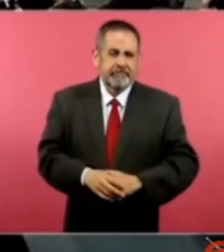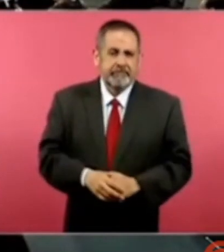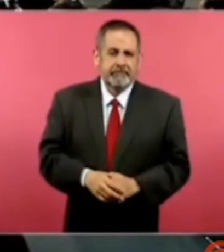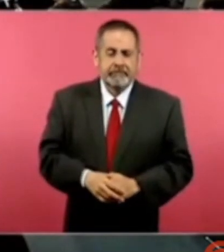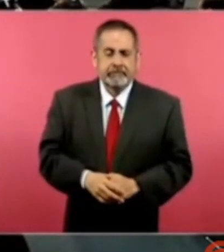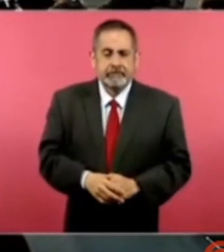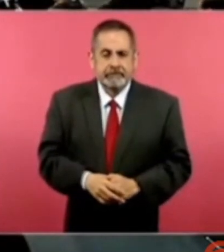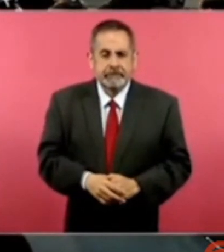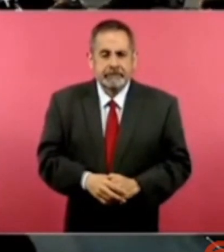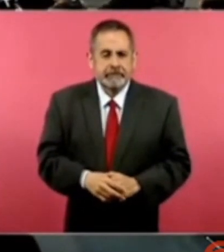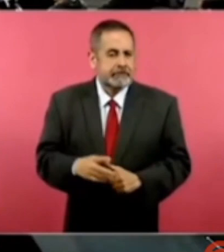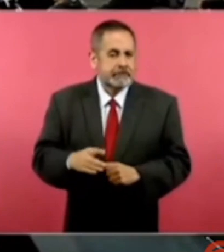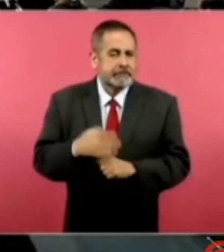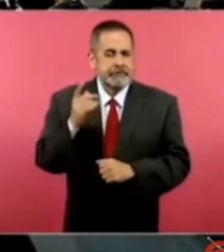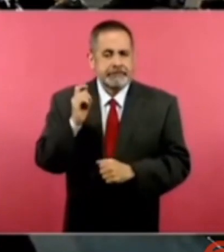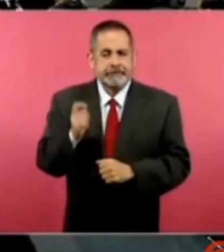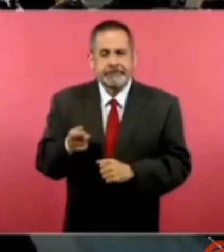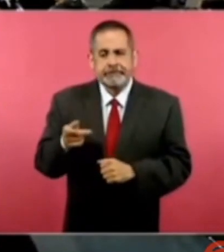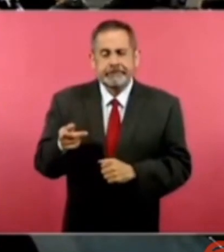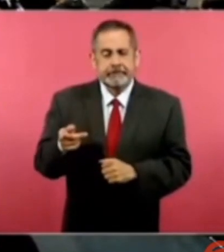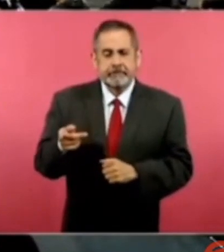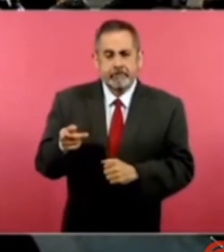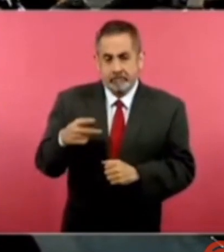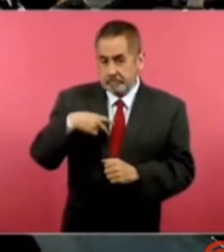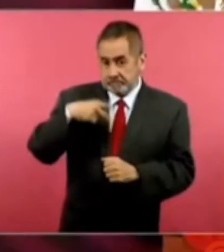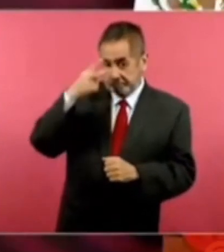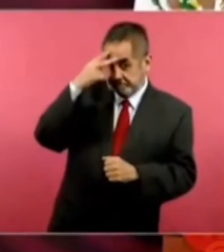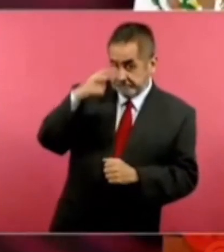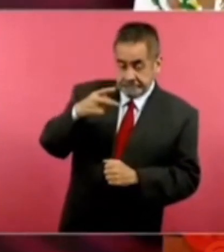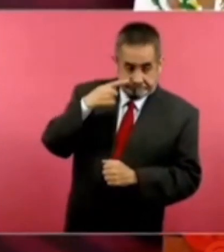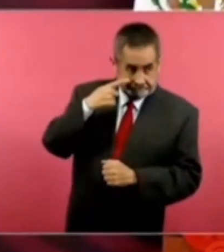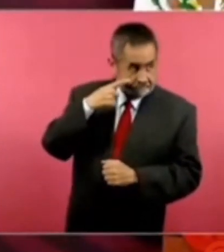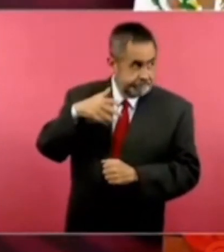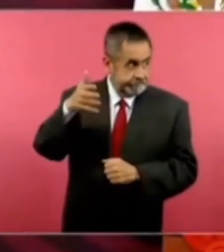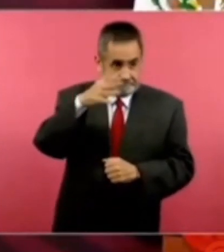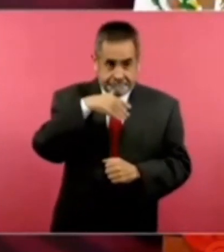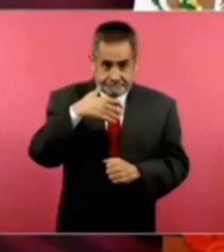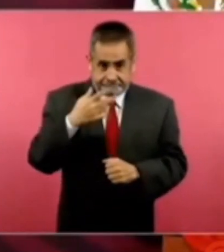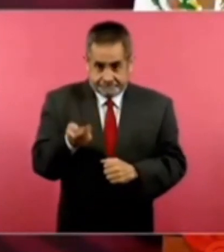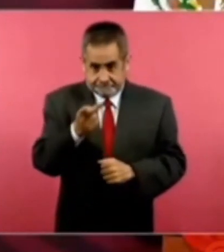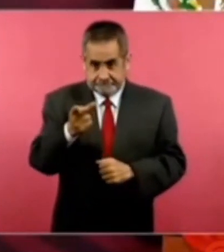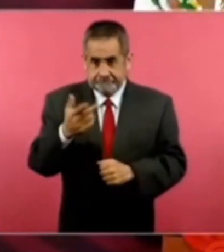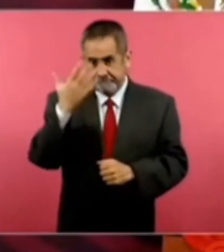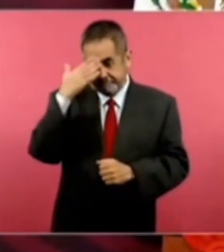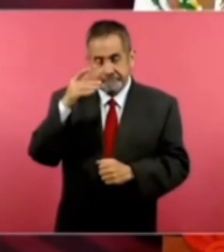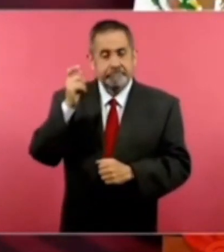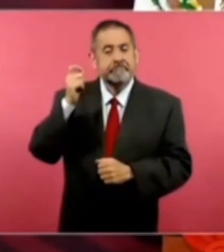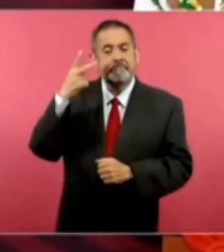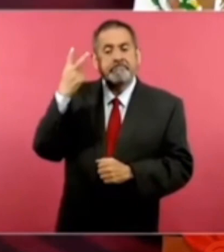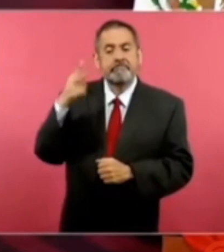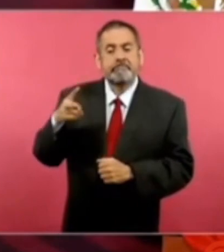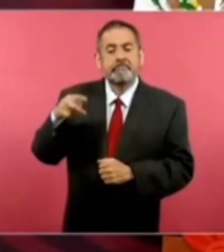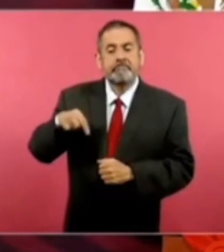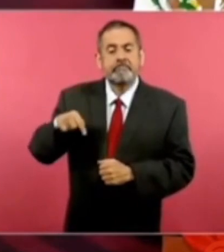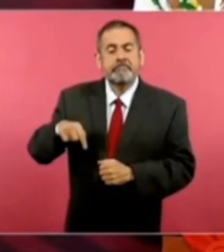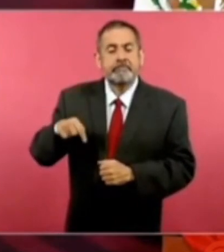¿Saben por qué México está siendo